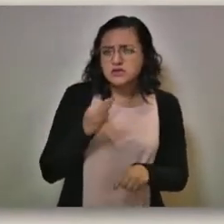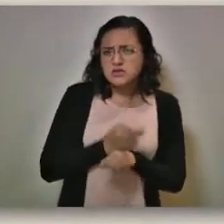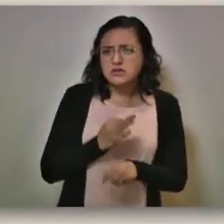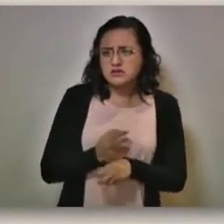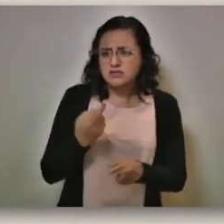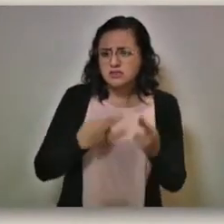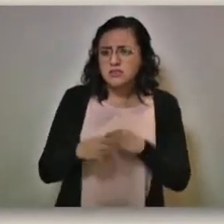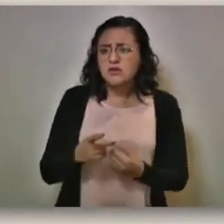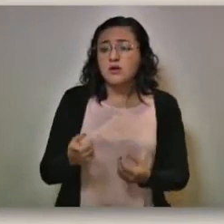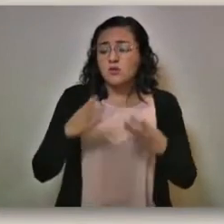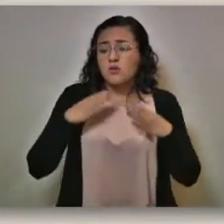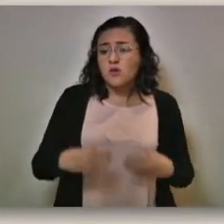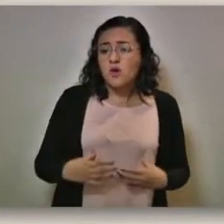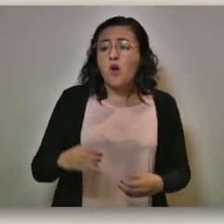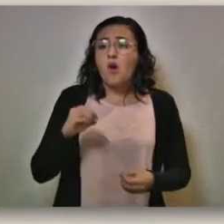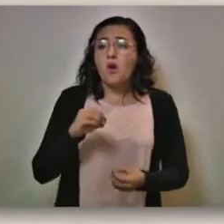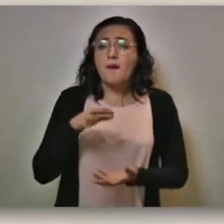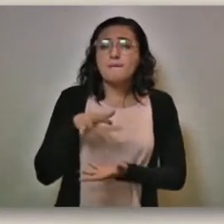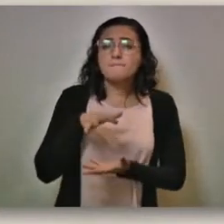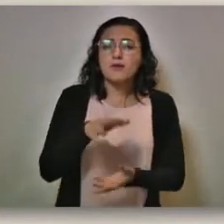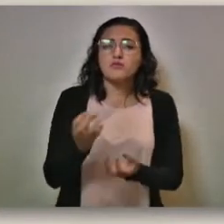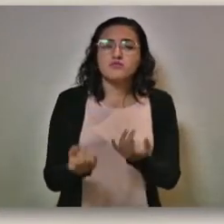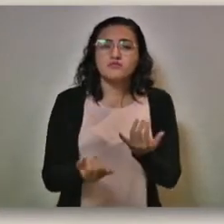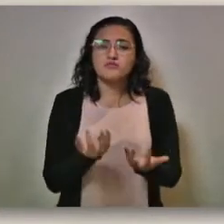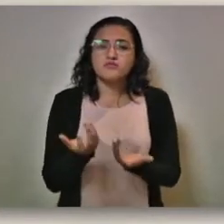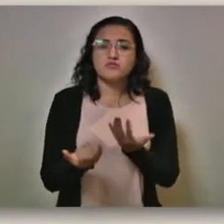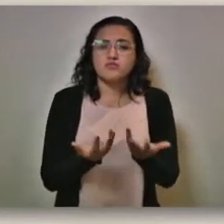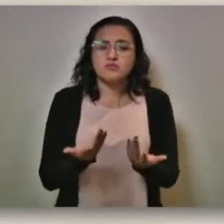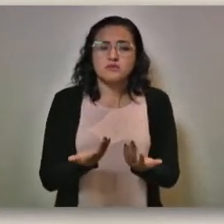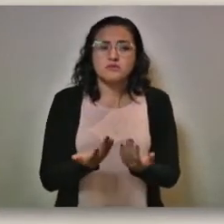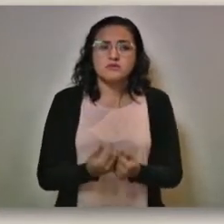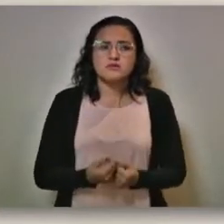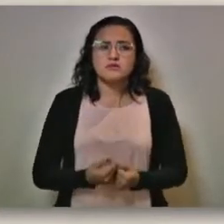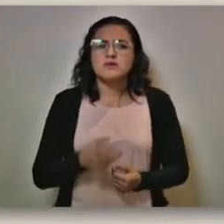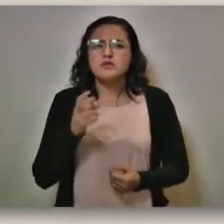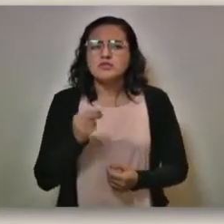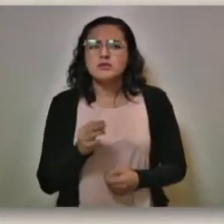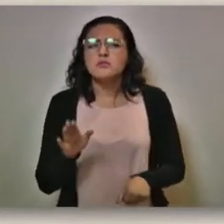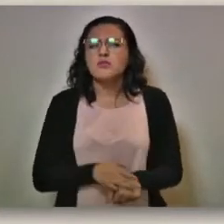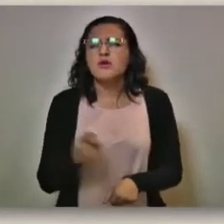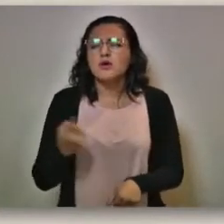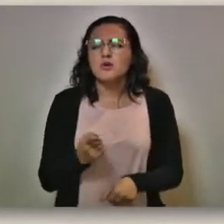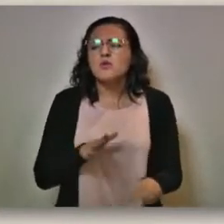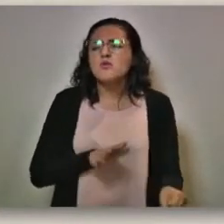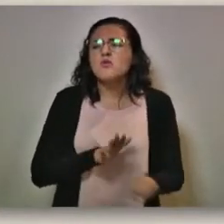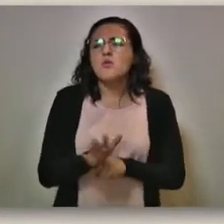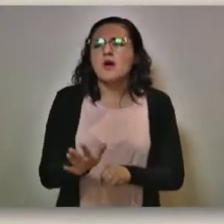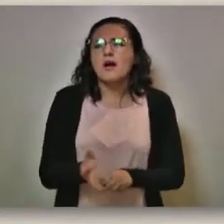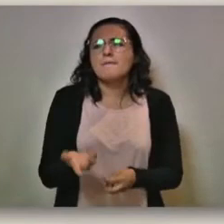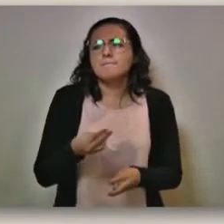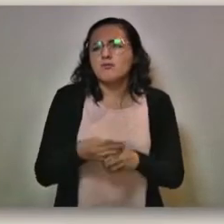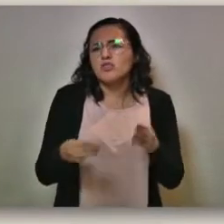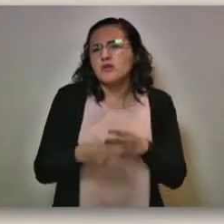¿reciben cuerpos o reciben cenizas? Y si no reciben, ¿por qué? ¿Cuál es el motivo?